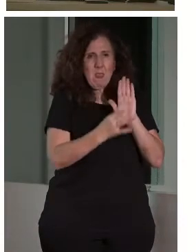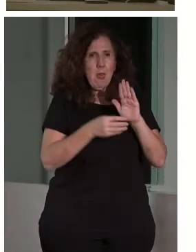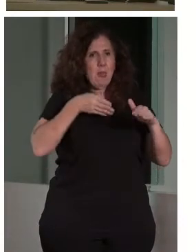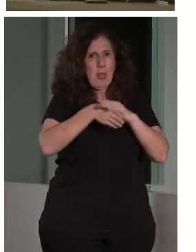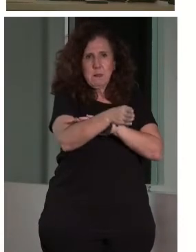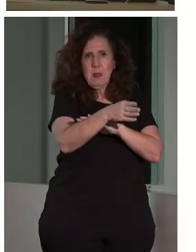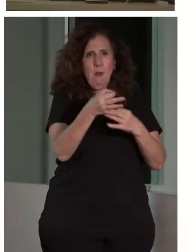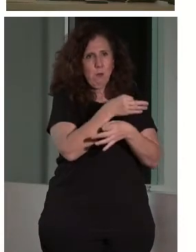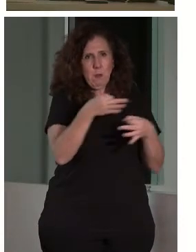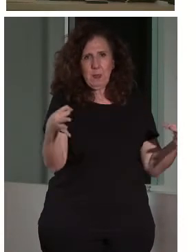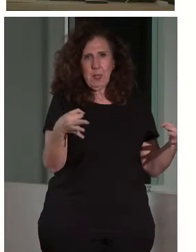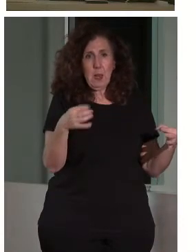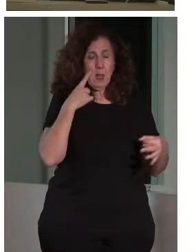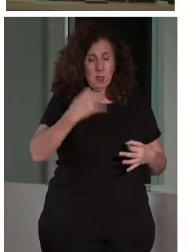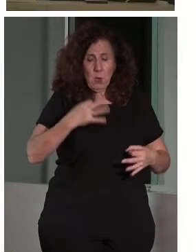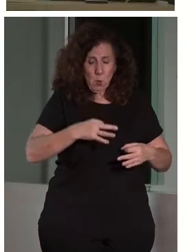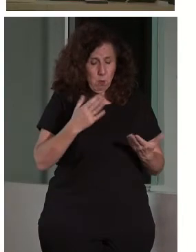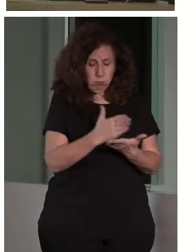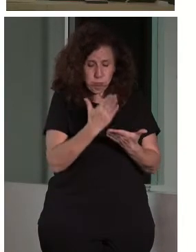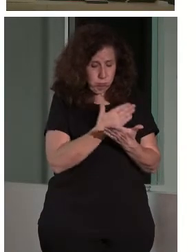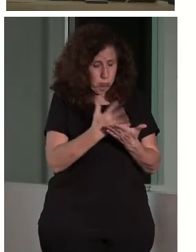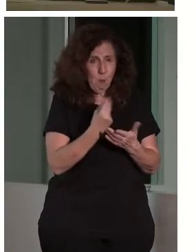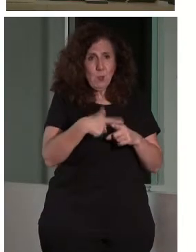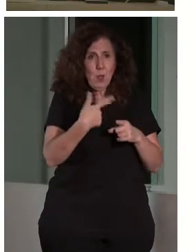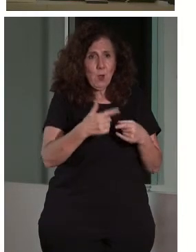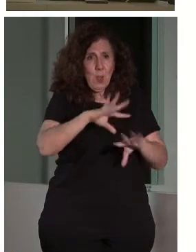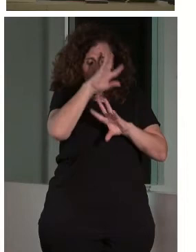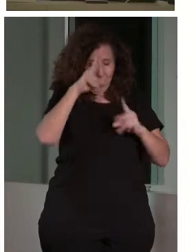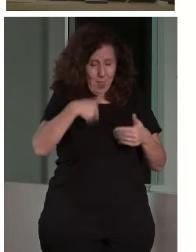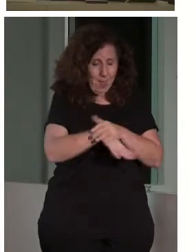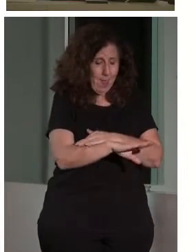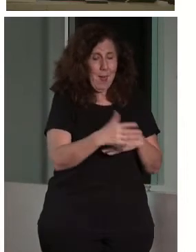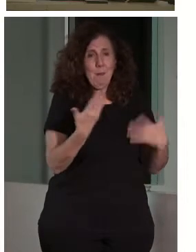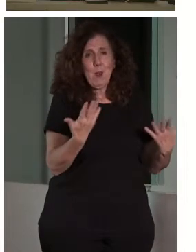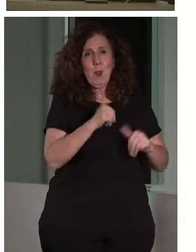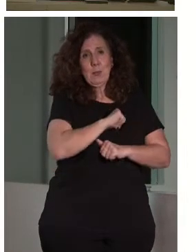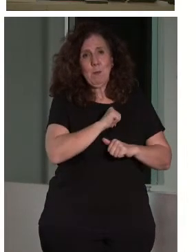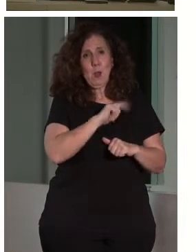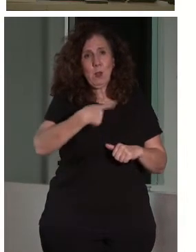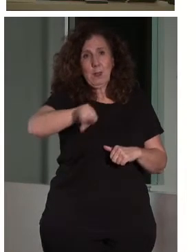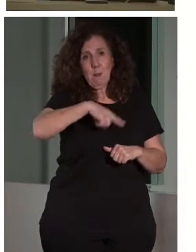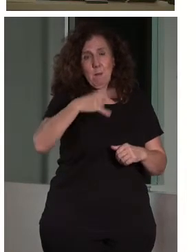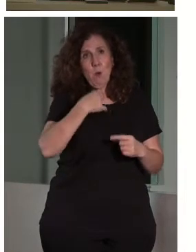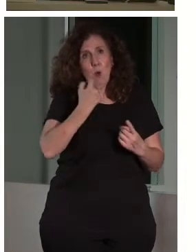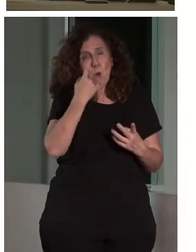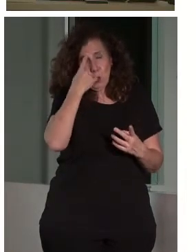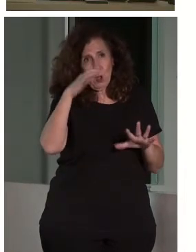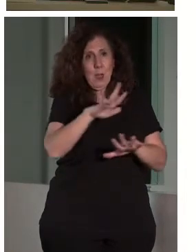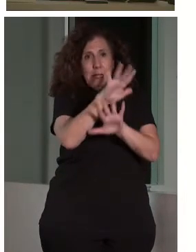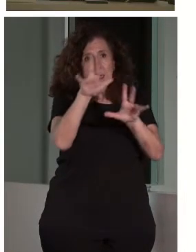Y con esto seguro que me he dejado un montón de cosas en el tintero, pero espero haber servido un poquito para inspiraros y